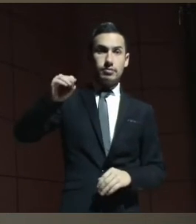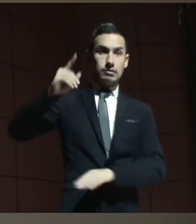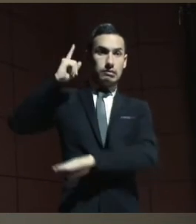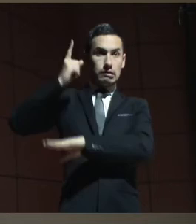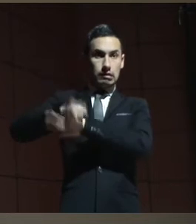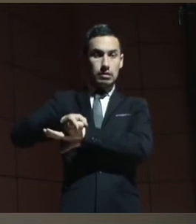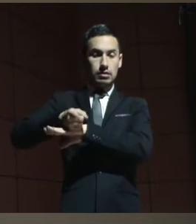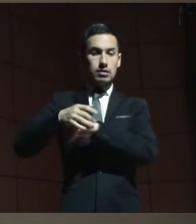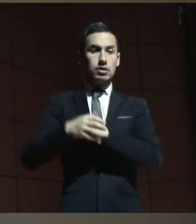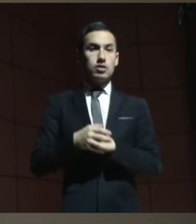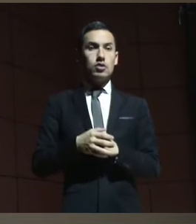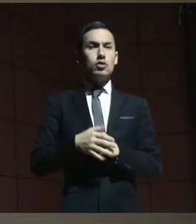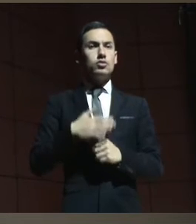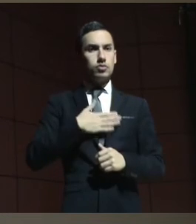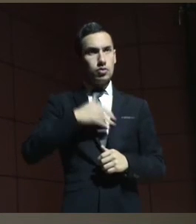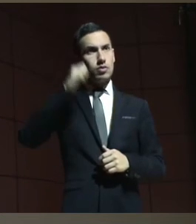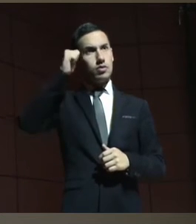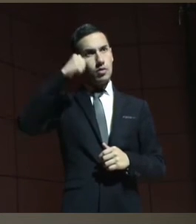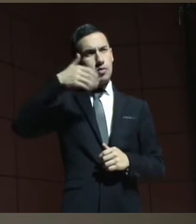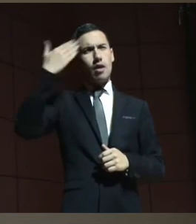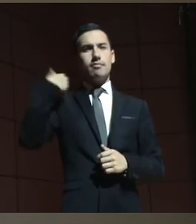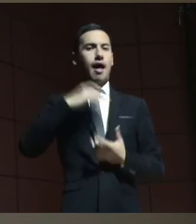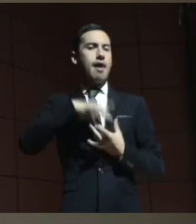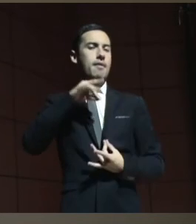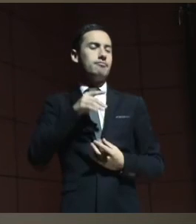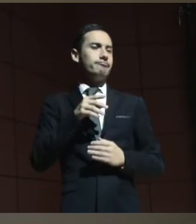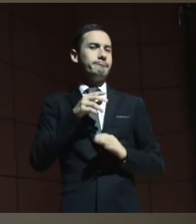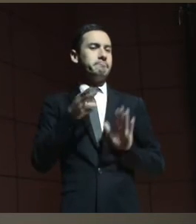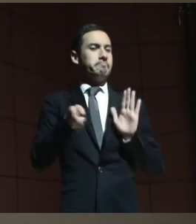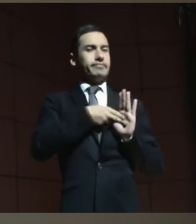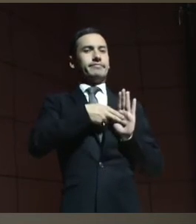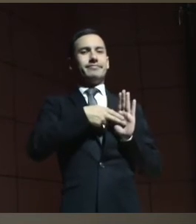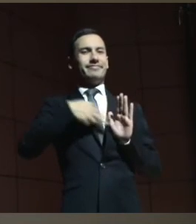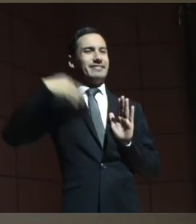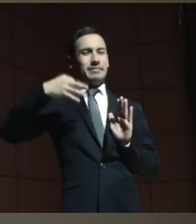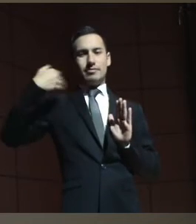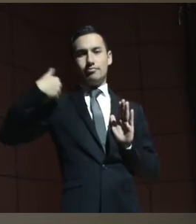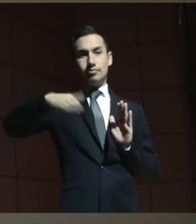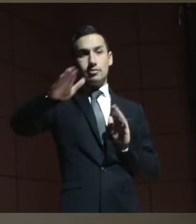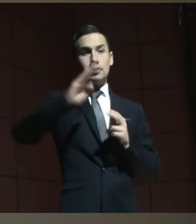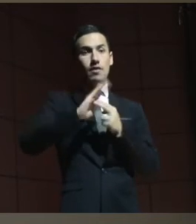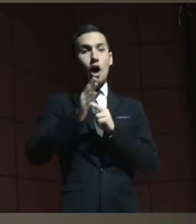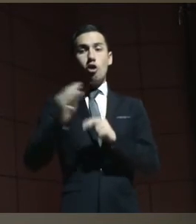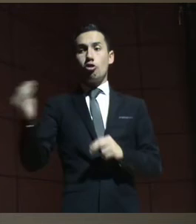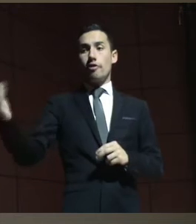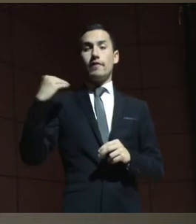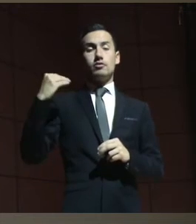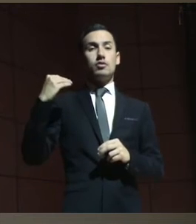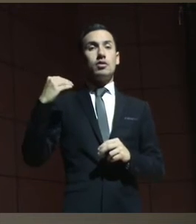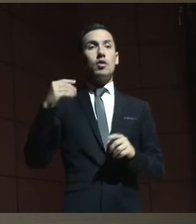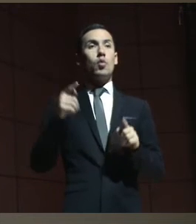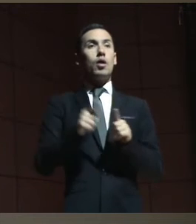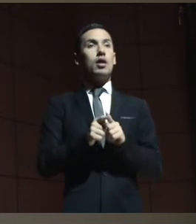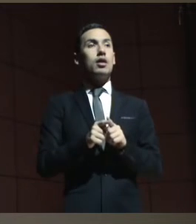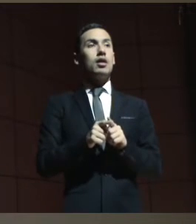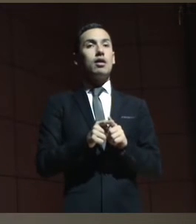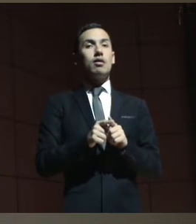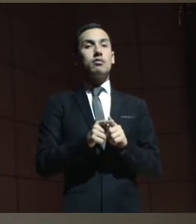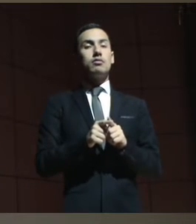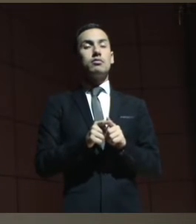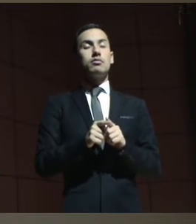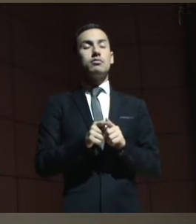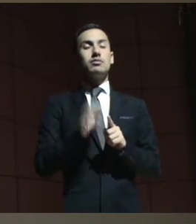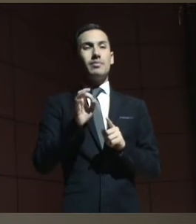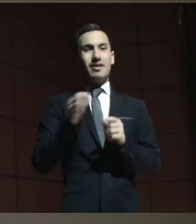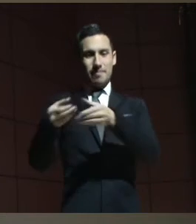llevo en mi recuerdo y en mi alma para siempre, porque no fue una notificación común. Cuando recibo el expediente,